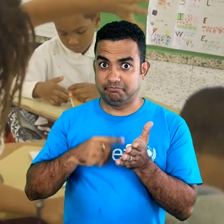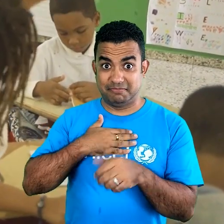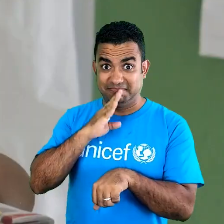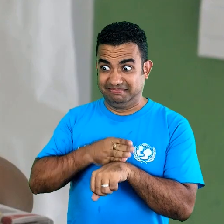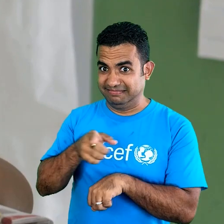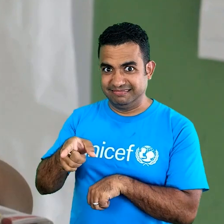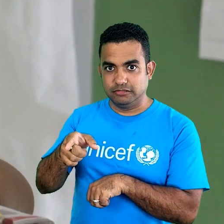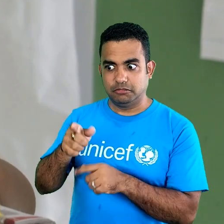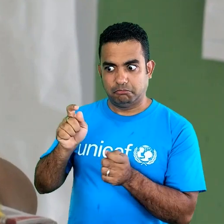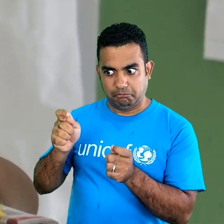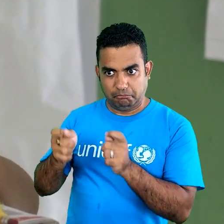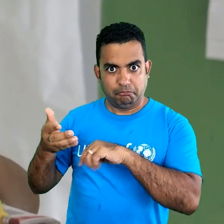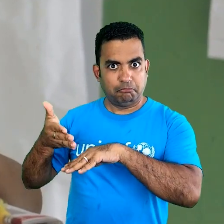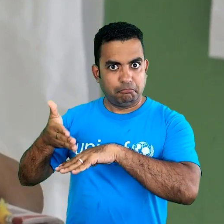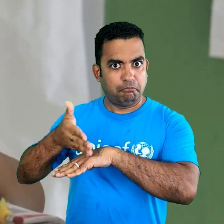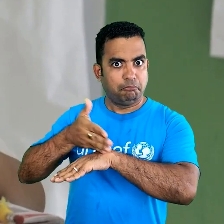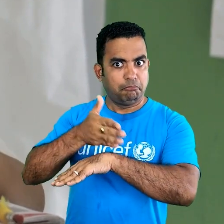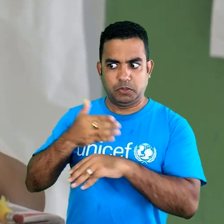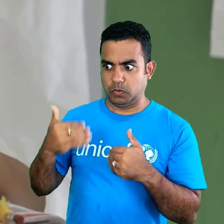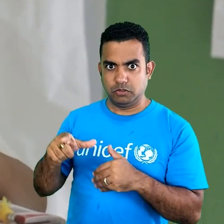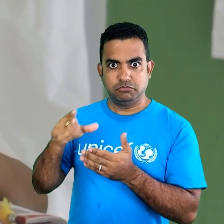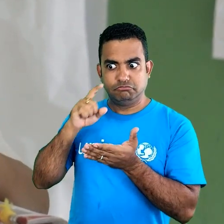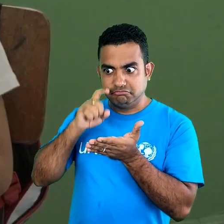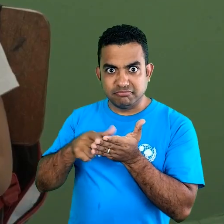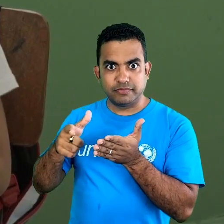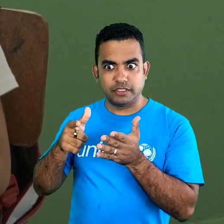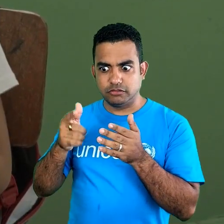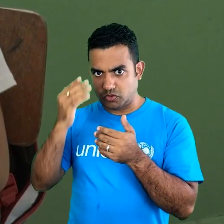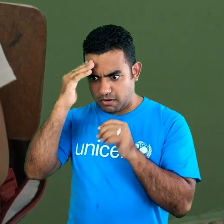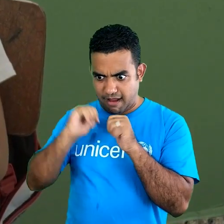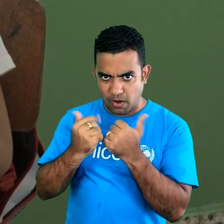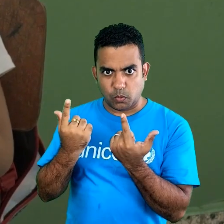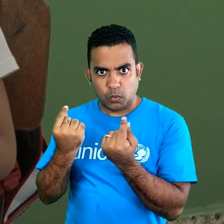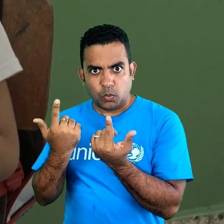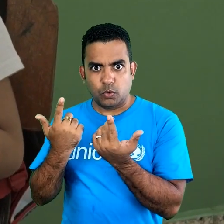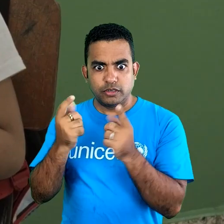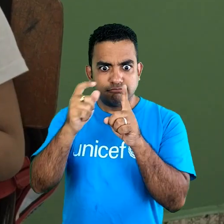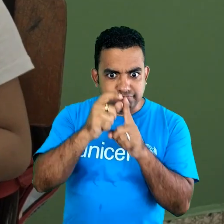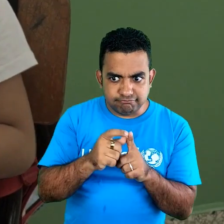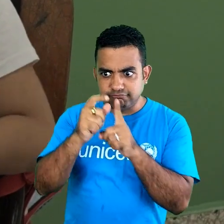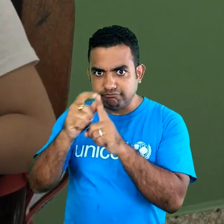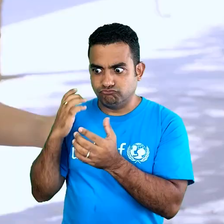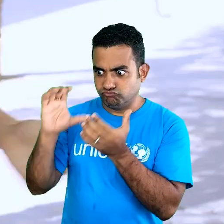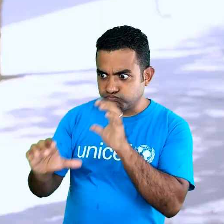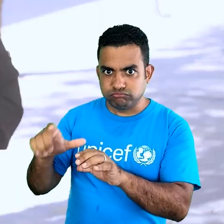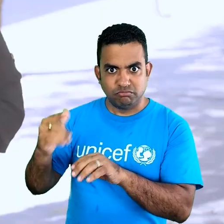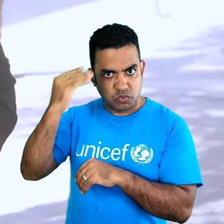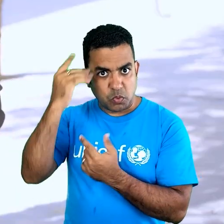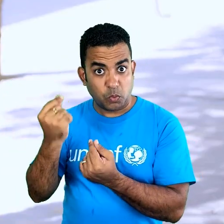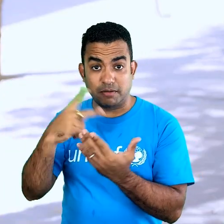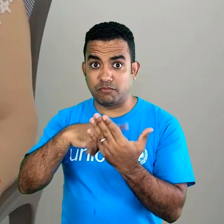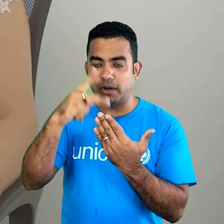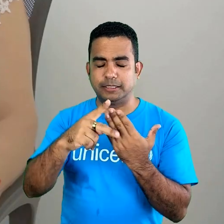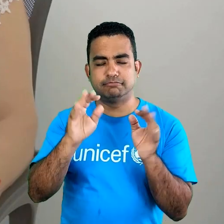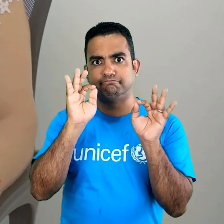He notado que la niña ha presentado cambios significativos, se ha mostrado más dominante en cuanto a los temas que se le